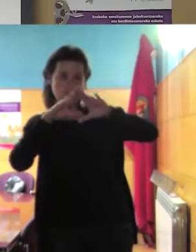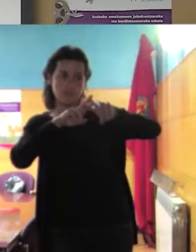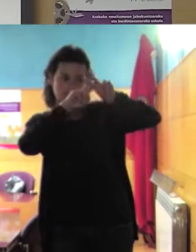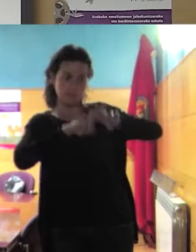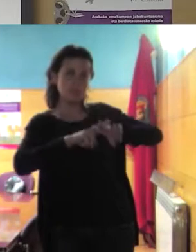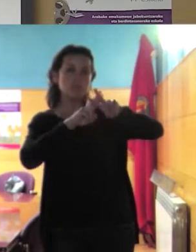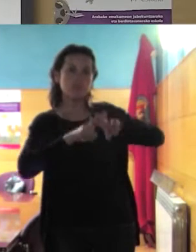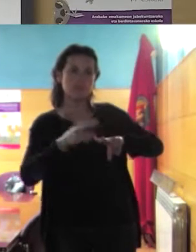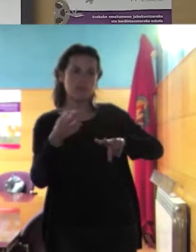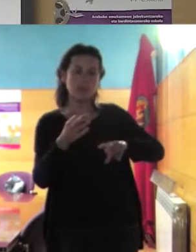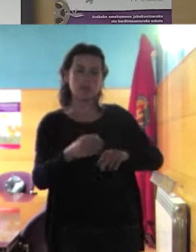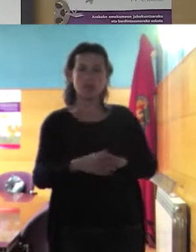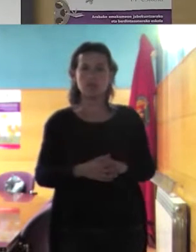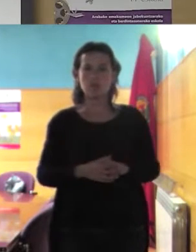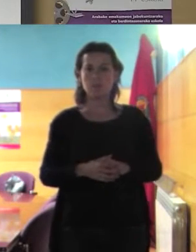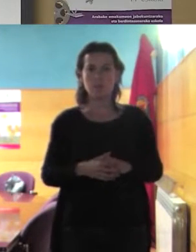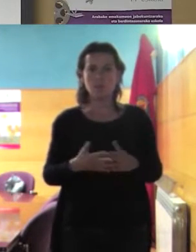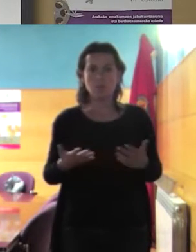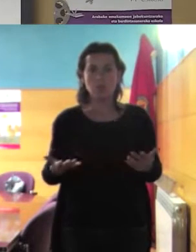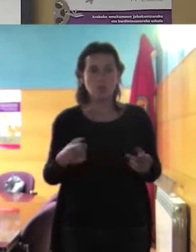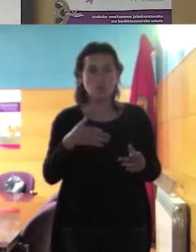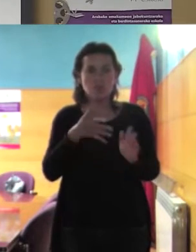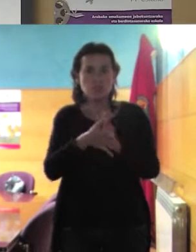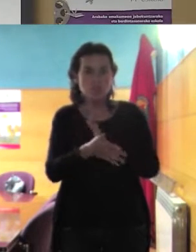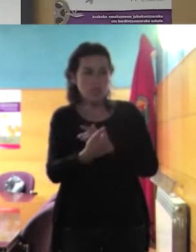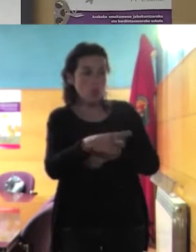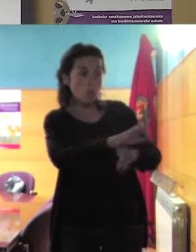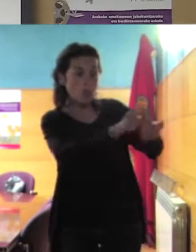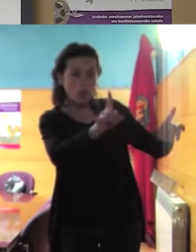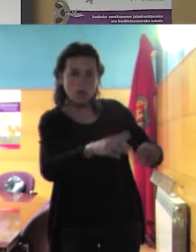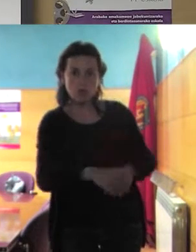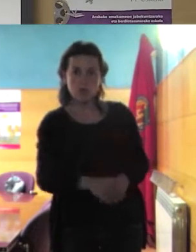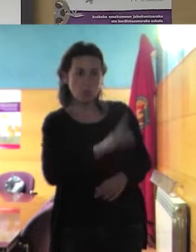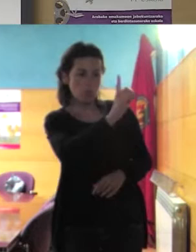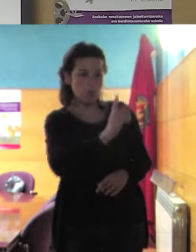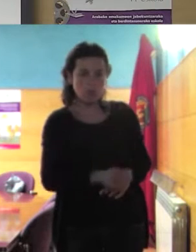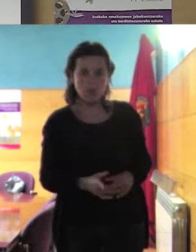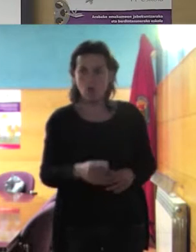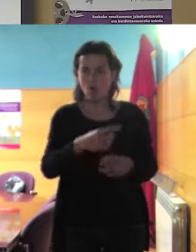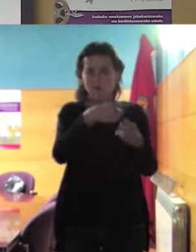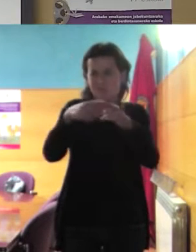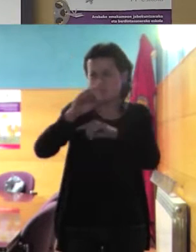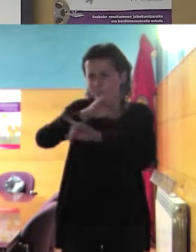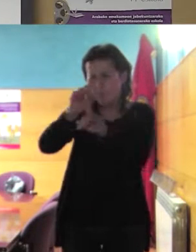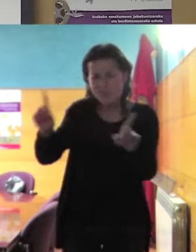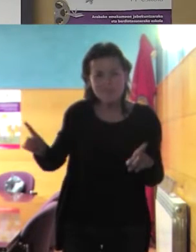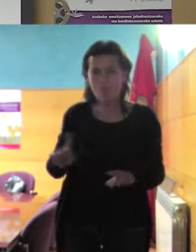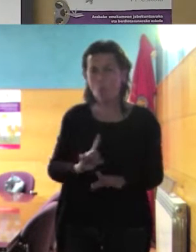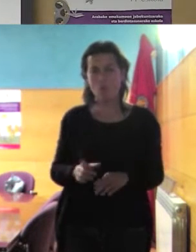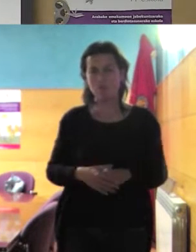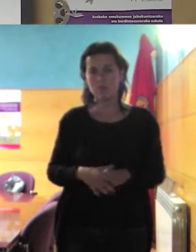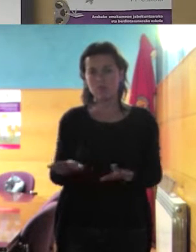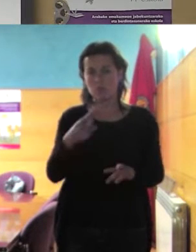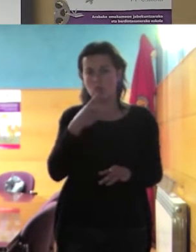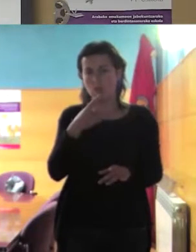análisis lo cual no quiere decir que haya que prohibirlo que haya que prohibir cosas y si y voy a decir una